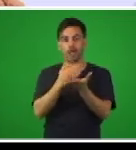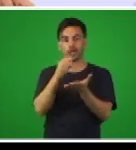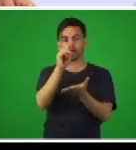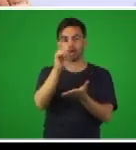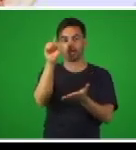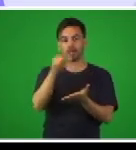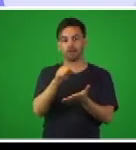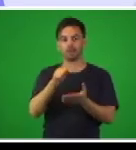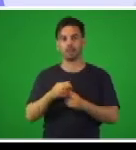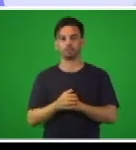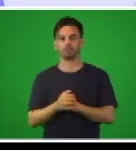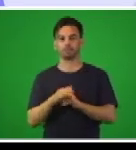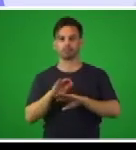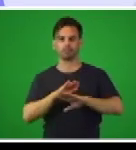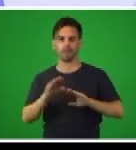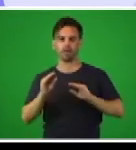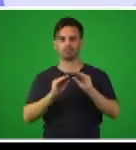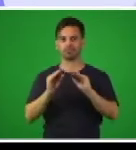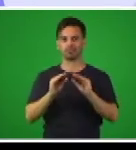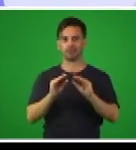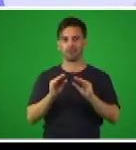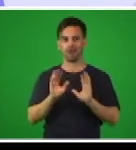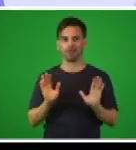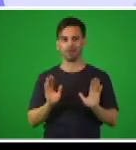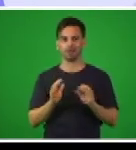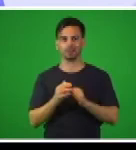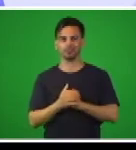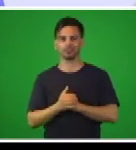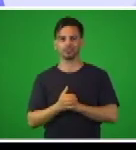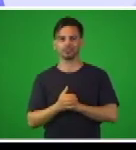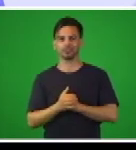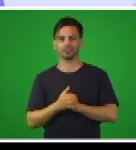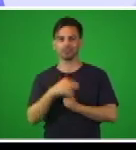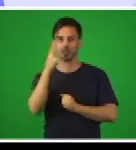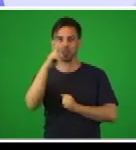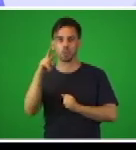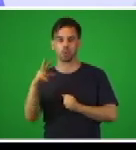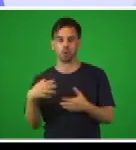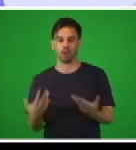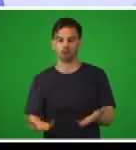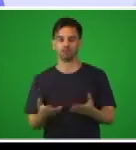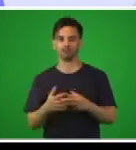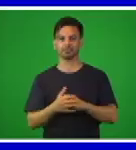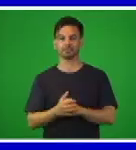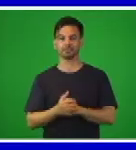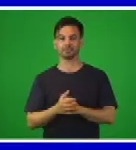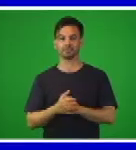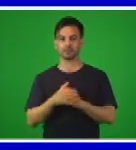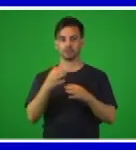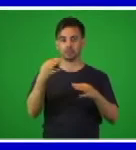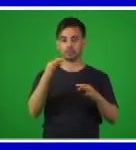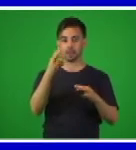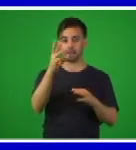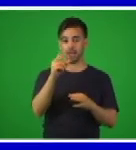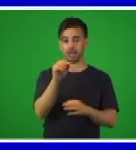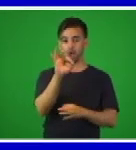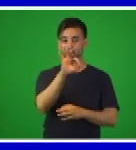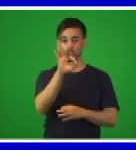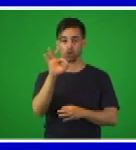tienen en sus manos, todos tienen su cuaderno de caligrafía. Vamos a buscar entonces las páginas 88,